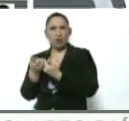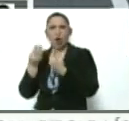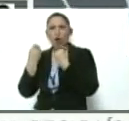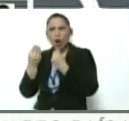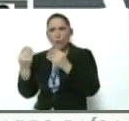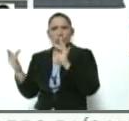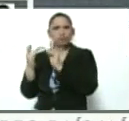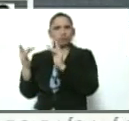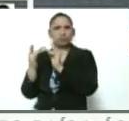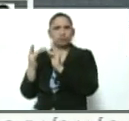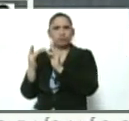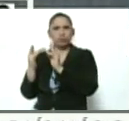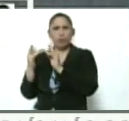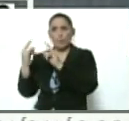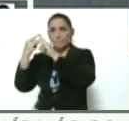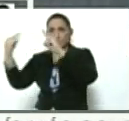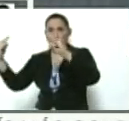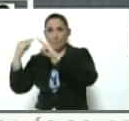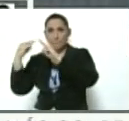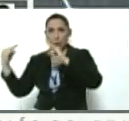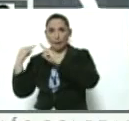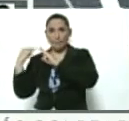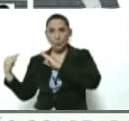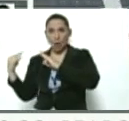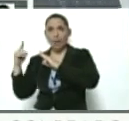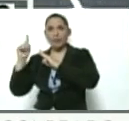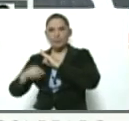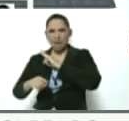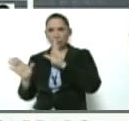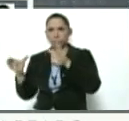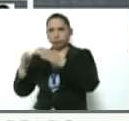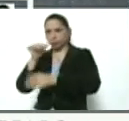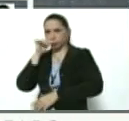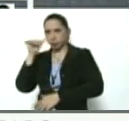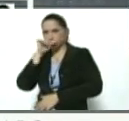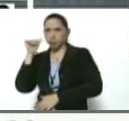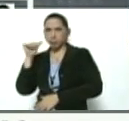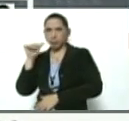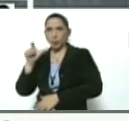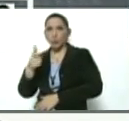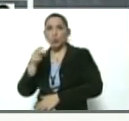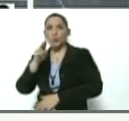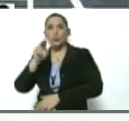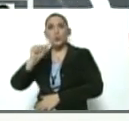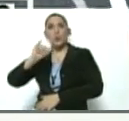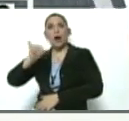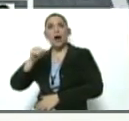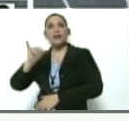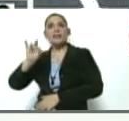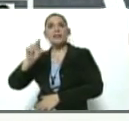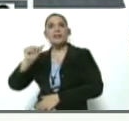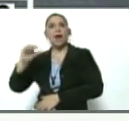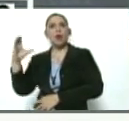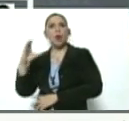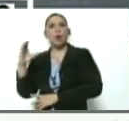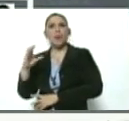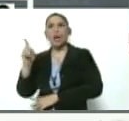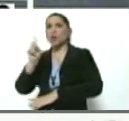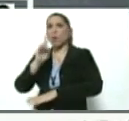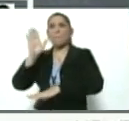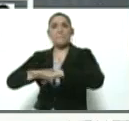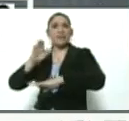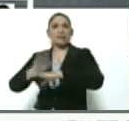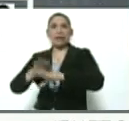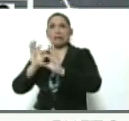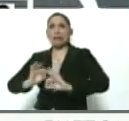directa entre estos campamentos y el narcotráfico de la península de la Guajira colombiana y no pasa nada respecto a esta denuncia que nosotros hemos